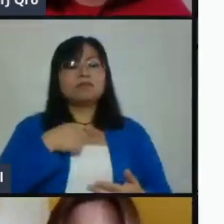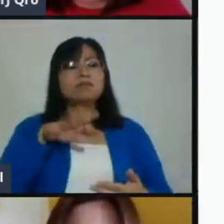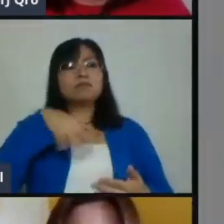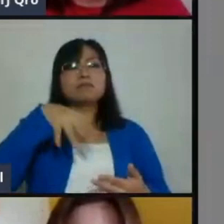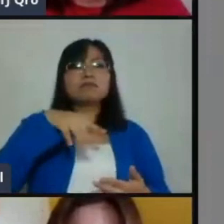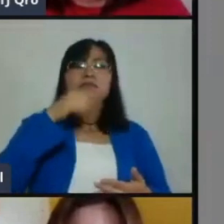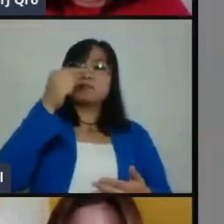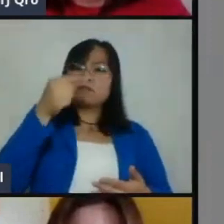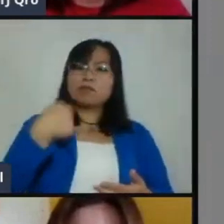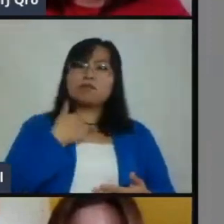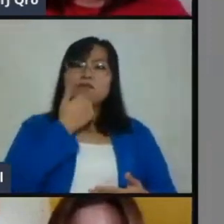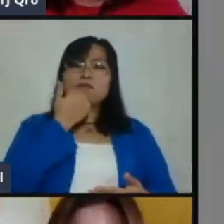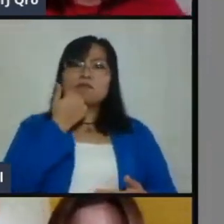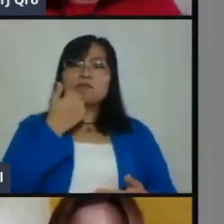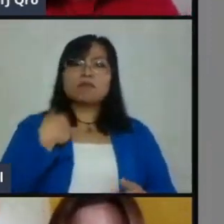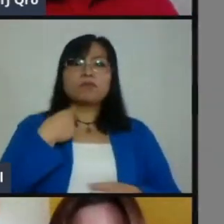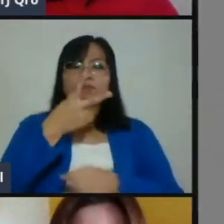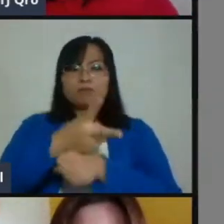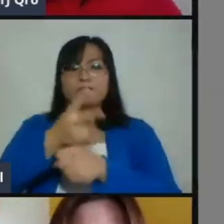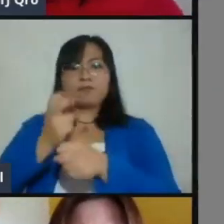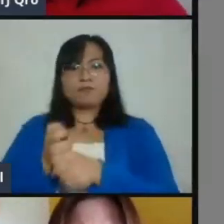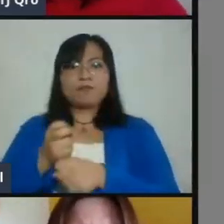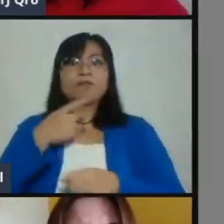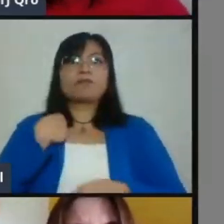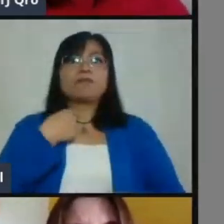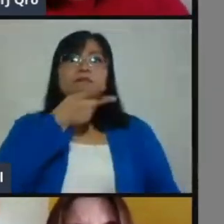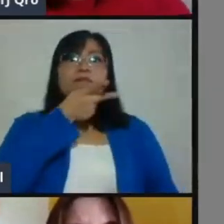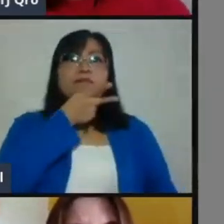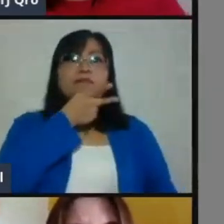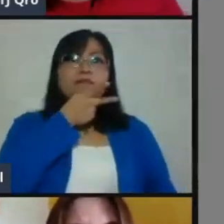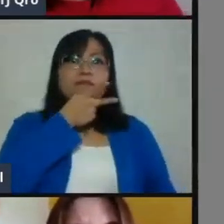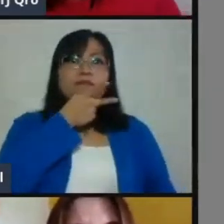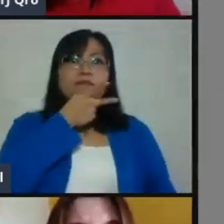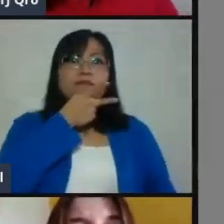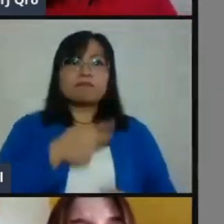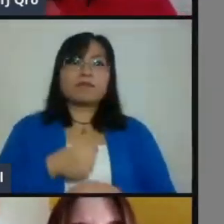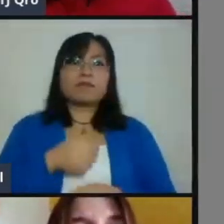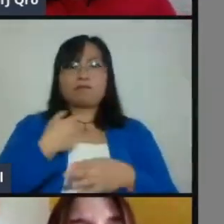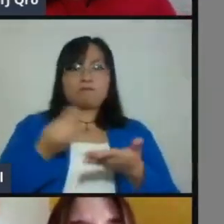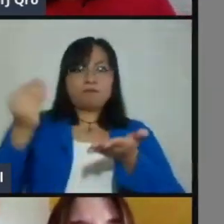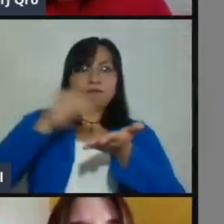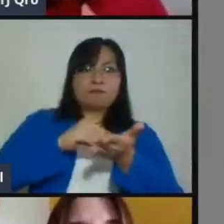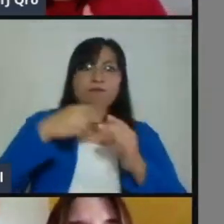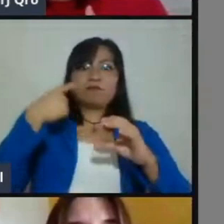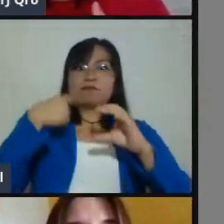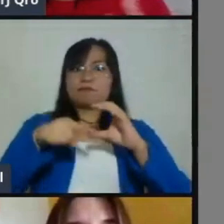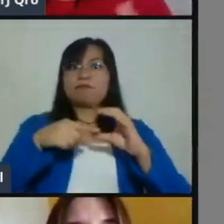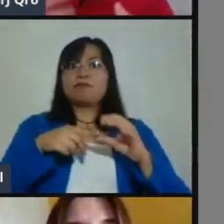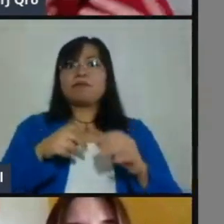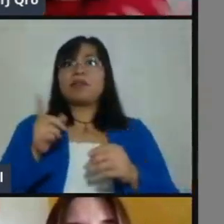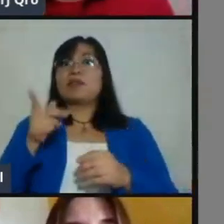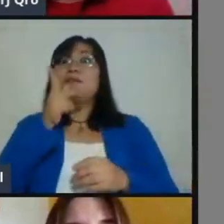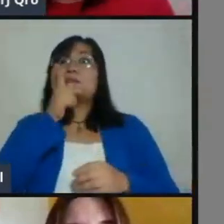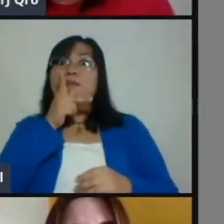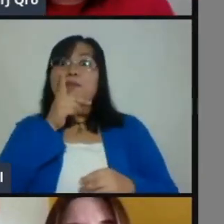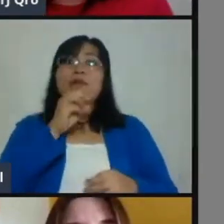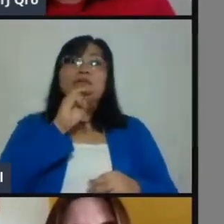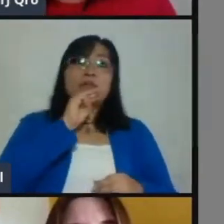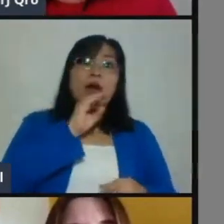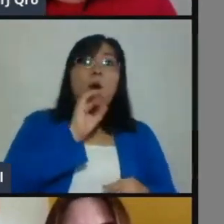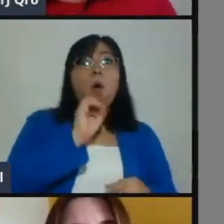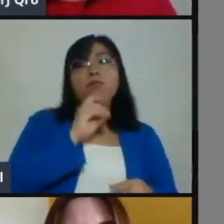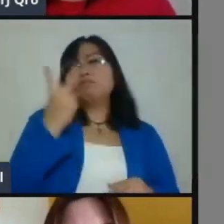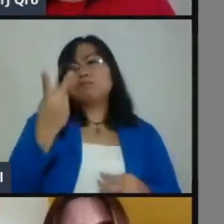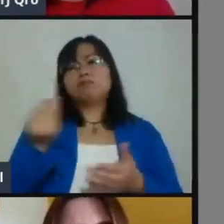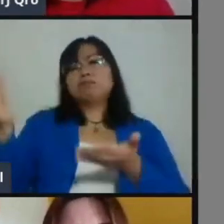voy a dar clic donde dice invitar a los tutores. Y aquí voy a poner el correo electrónico del papá, de la mamá o de los 2,